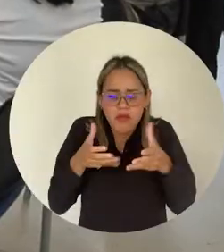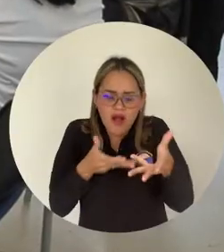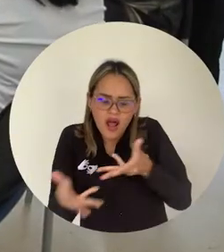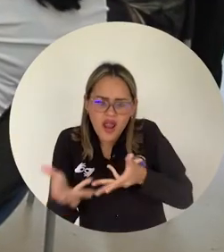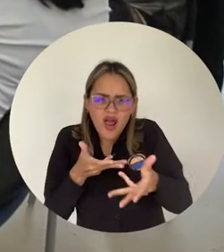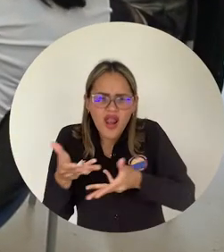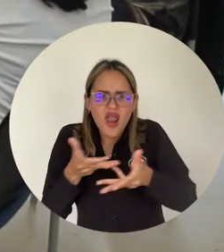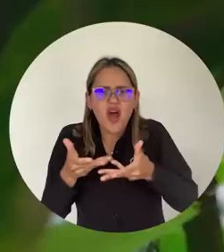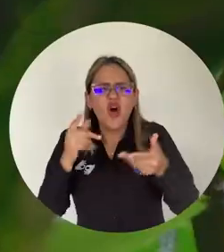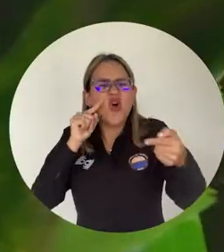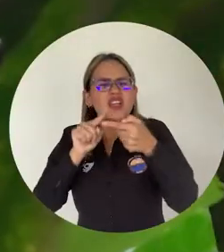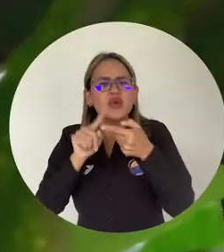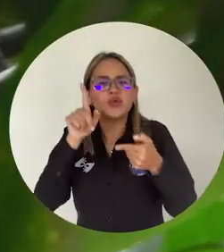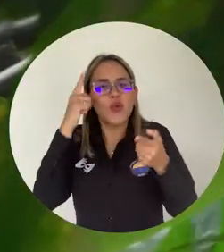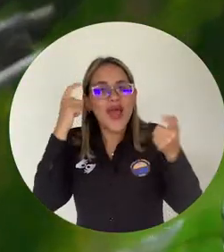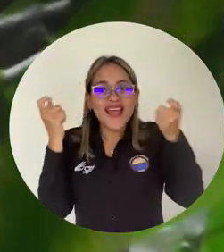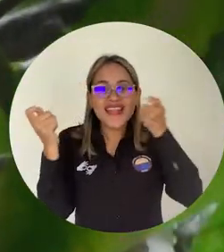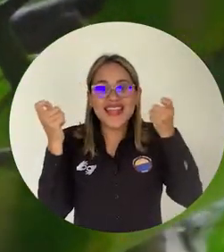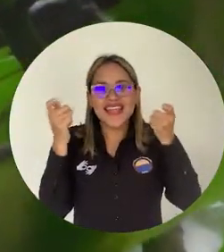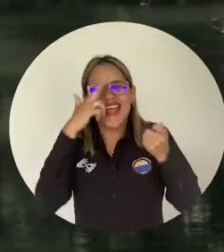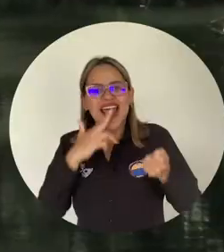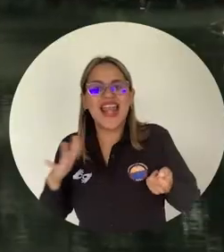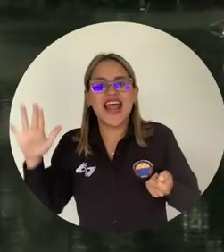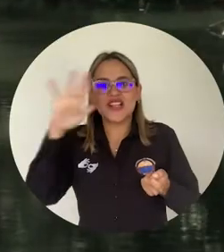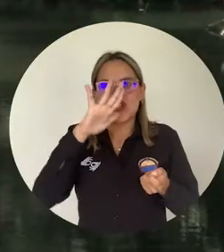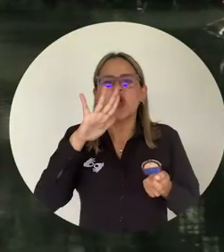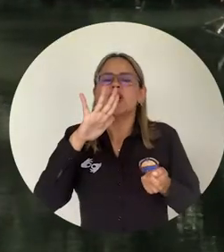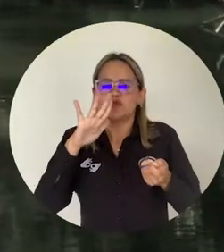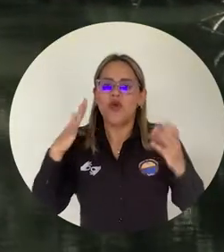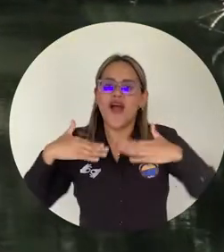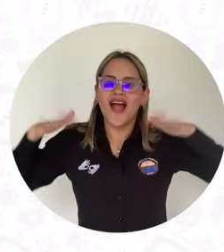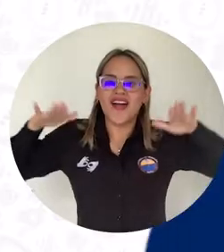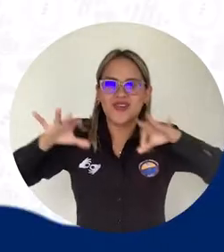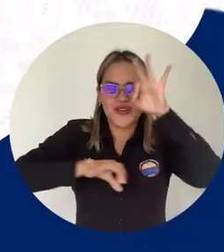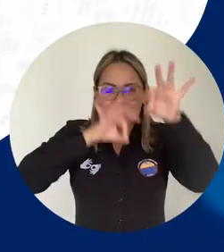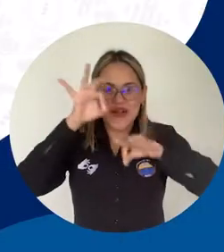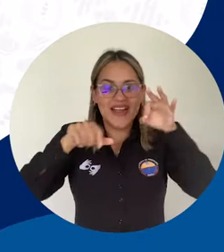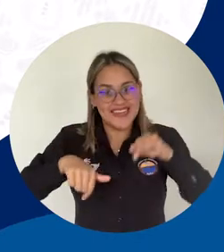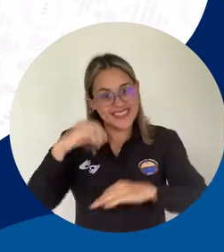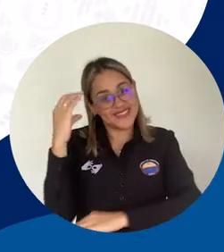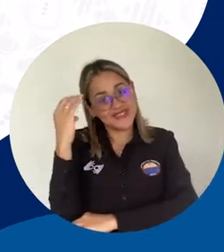busca la actualización de la Estrategia Nacional para la Conservación de Aves en Colombia.